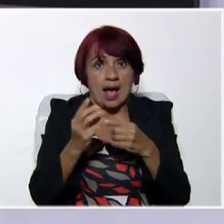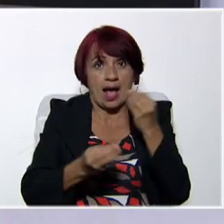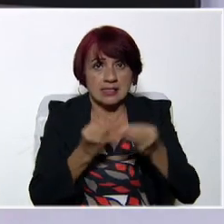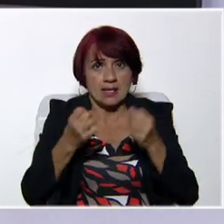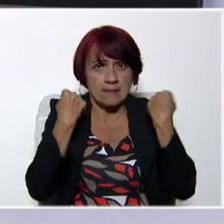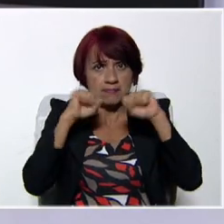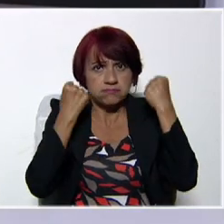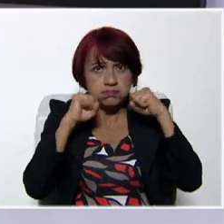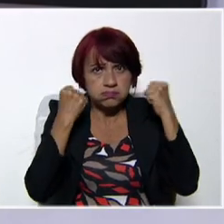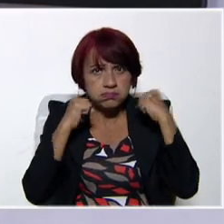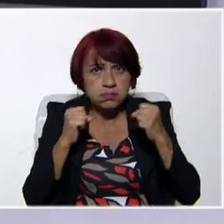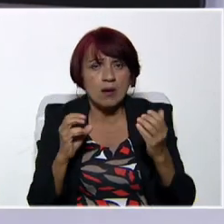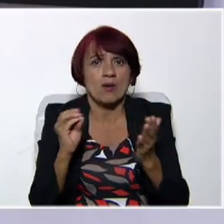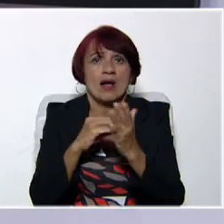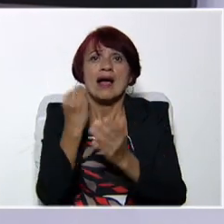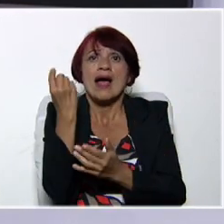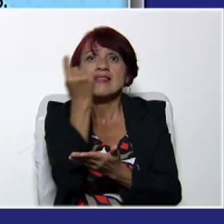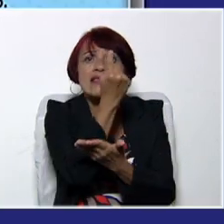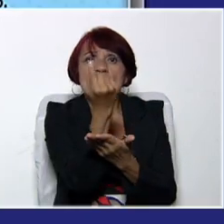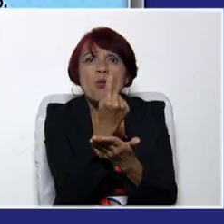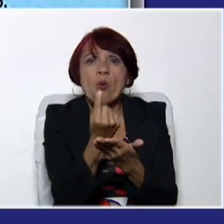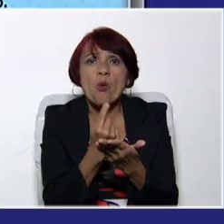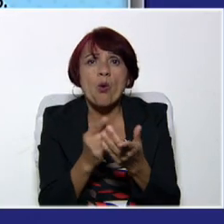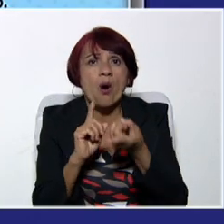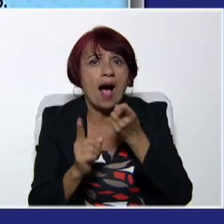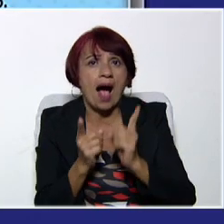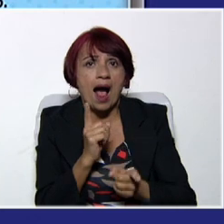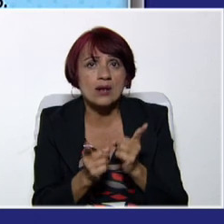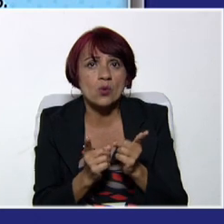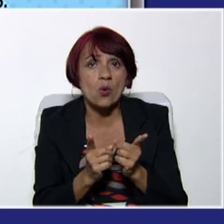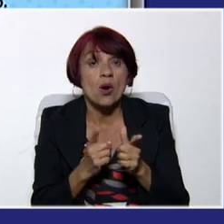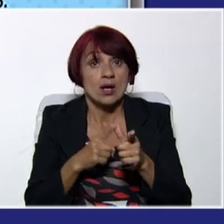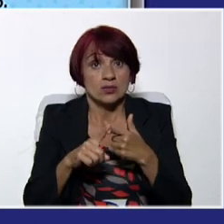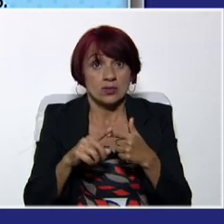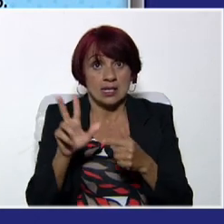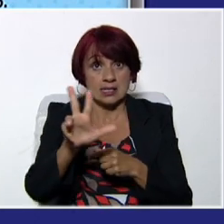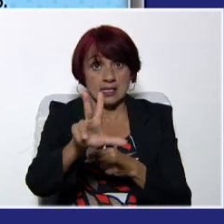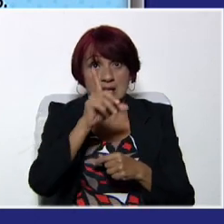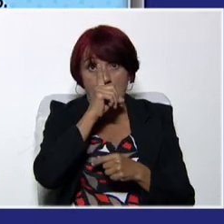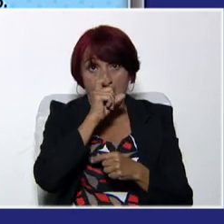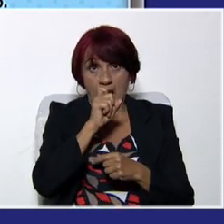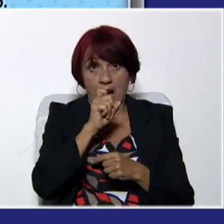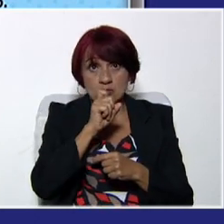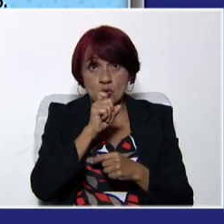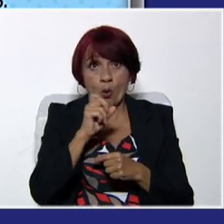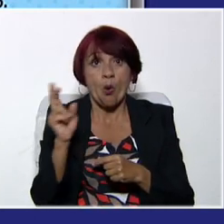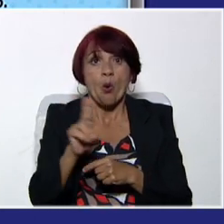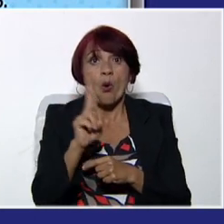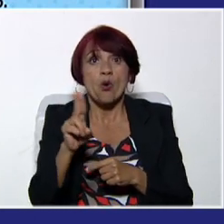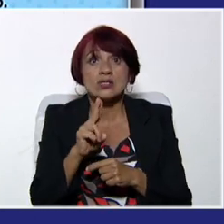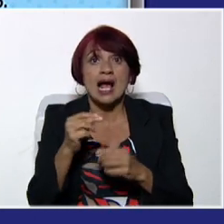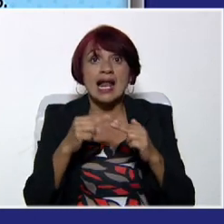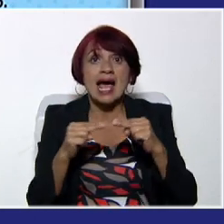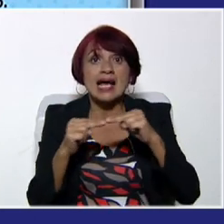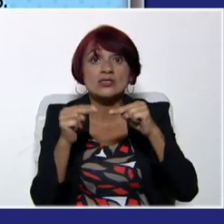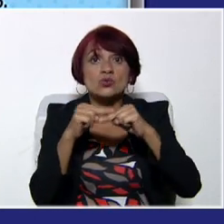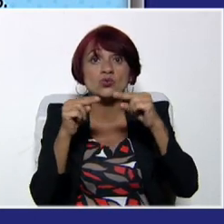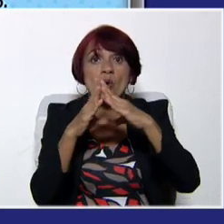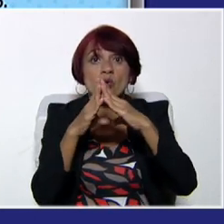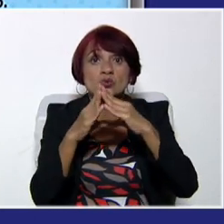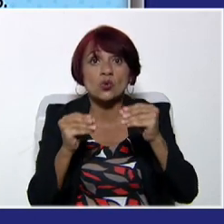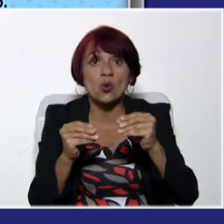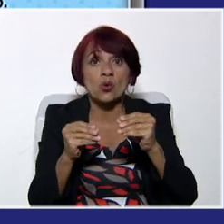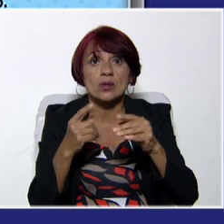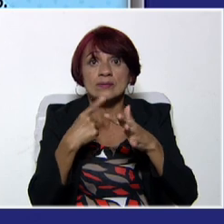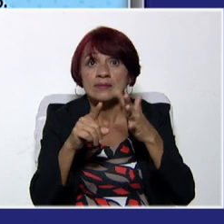de práctica colocándole algún dibujo en el póster. Y para tercer año vamos a redactar un texto en inglés utilizando las estructuras I want, el would